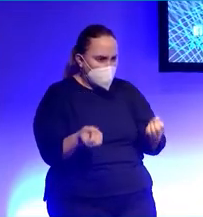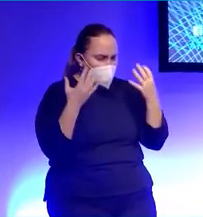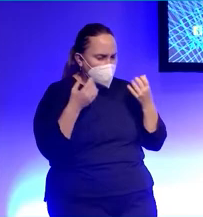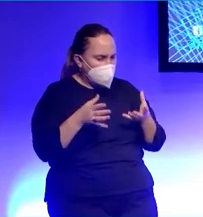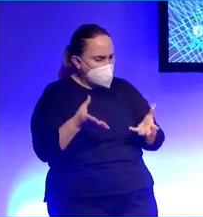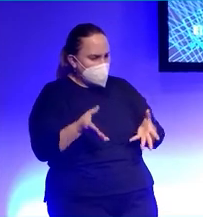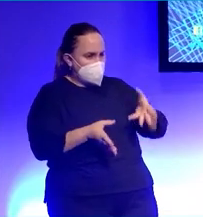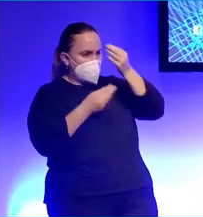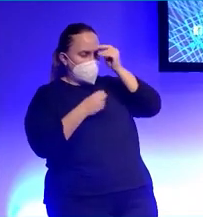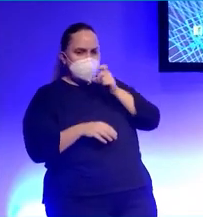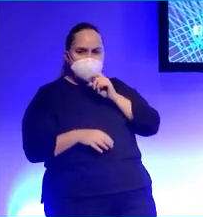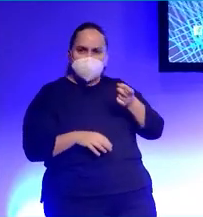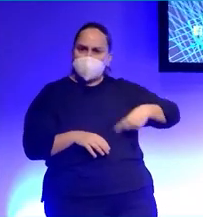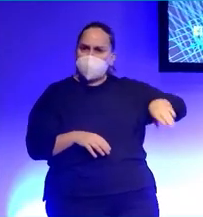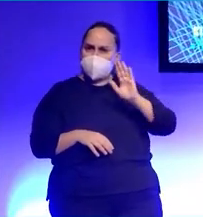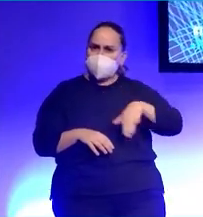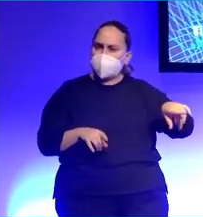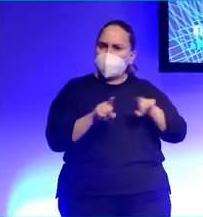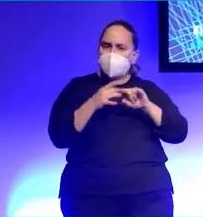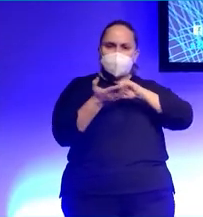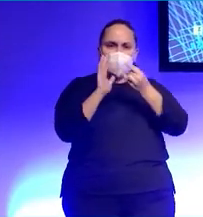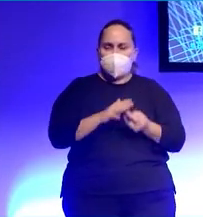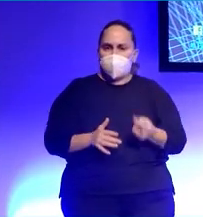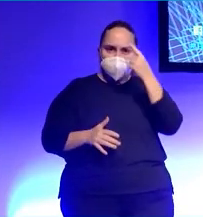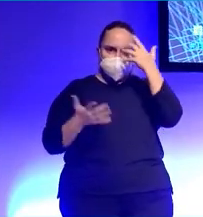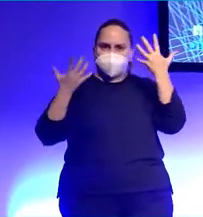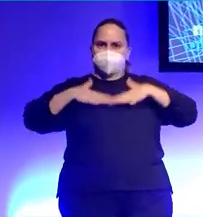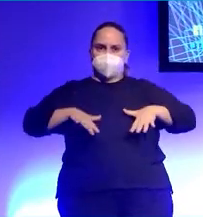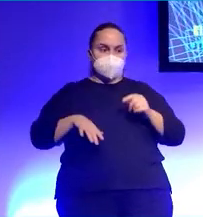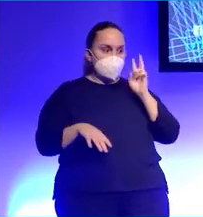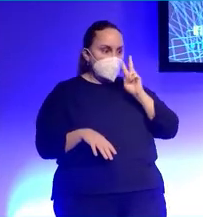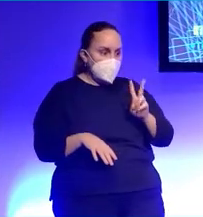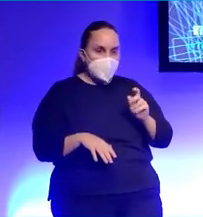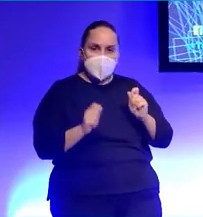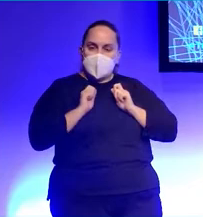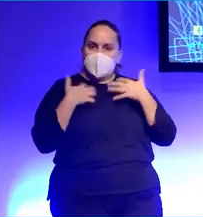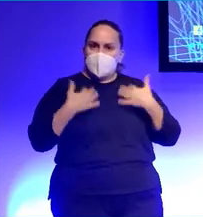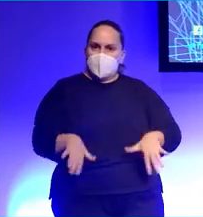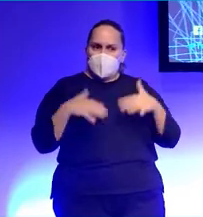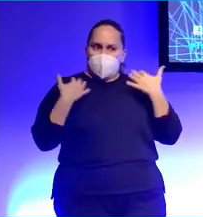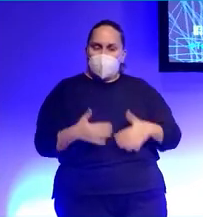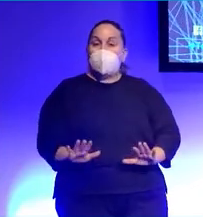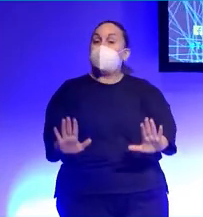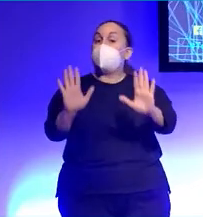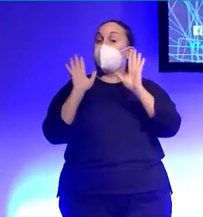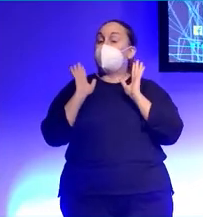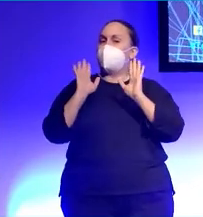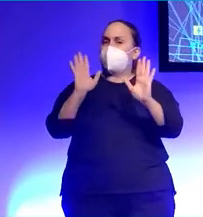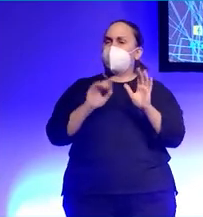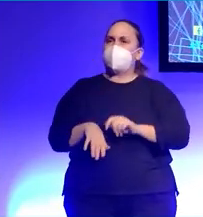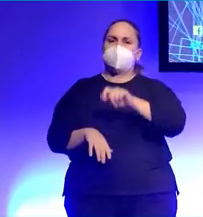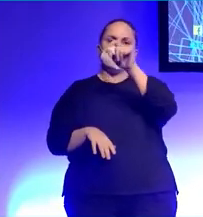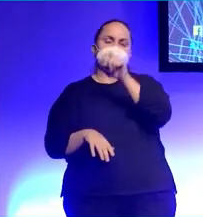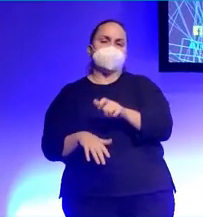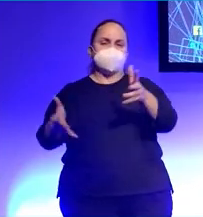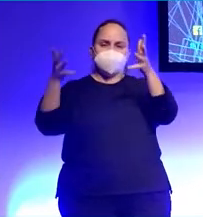¿desde cuándo los niños son catálogos de tecnología? A mí aquello, sinceramente, me dio miedo. Pero si puedo elegir a alguien que proporciona asesoramiento